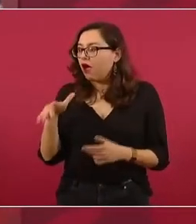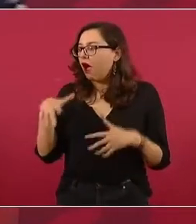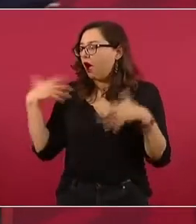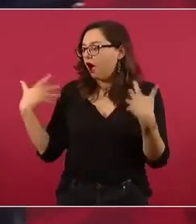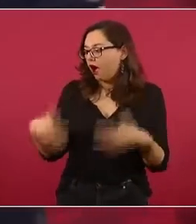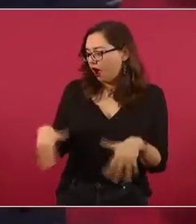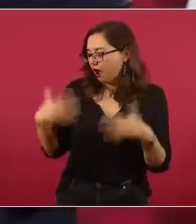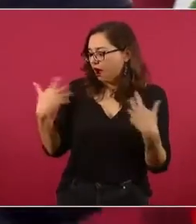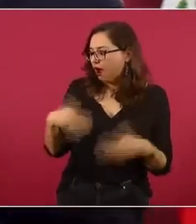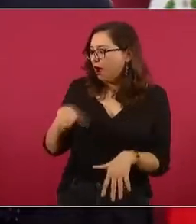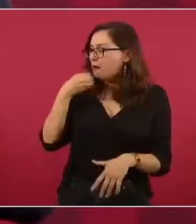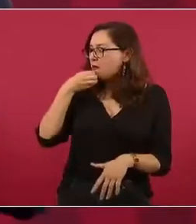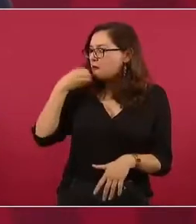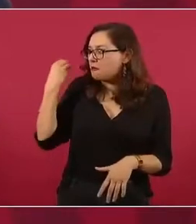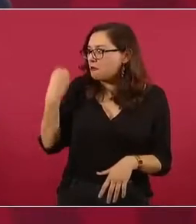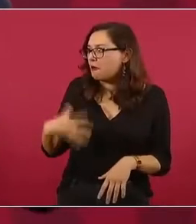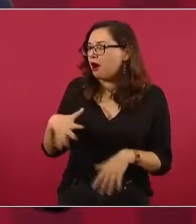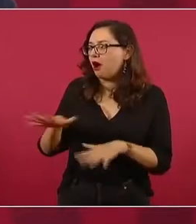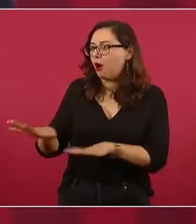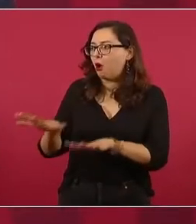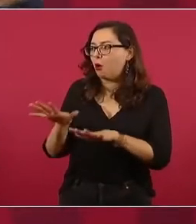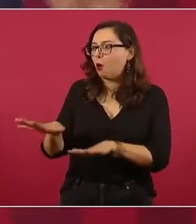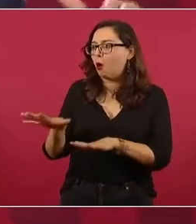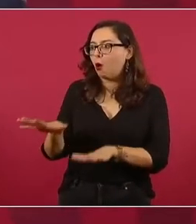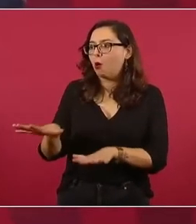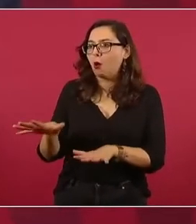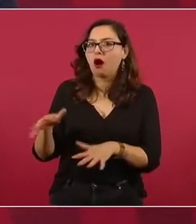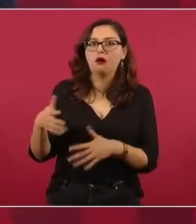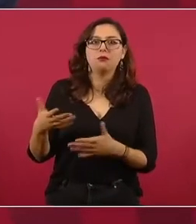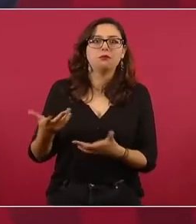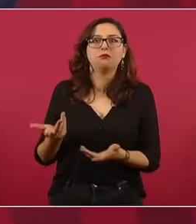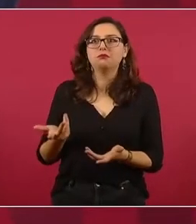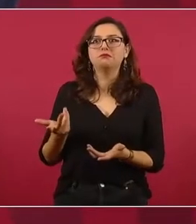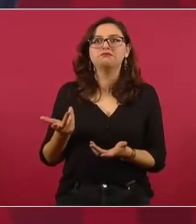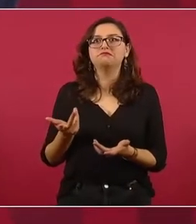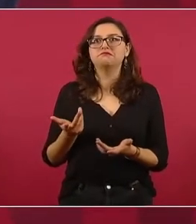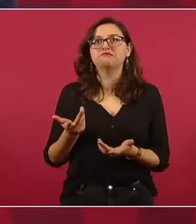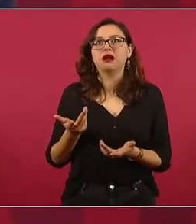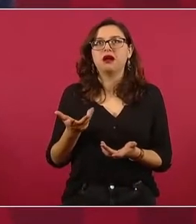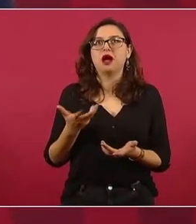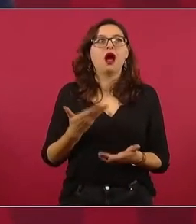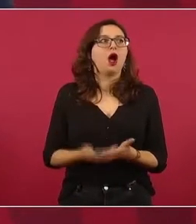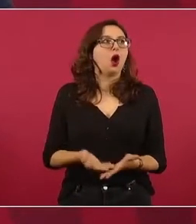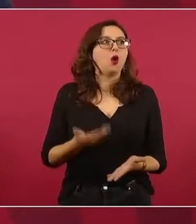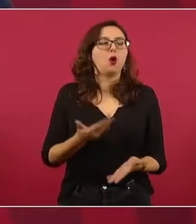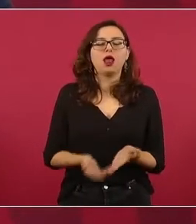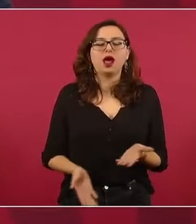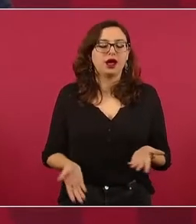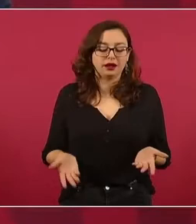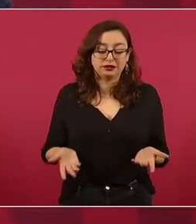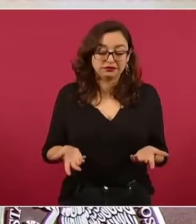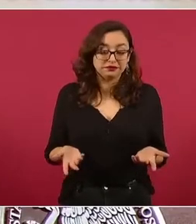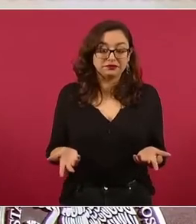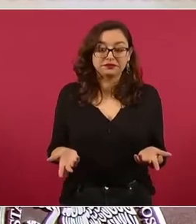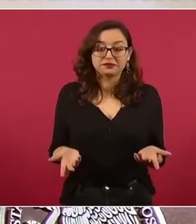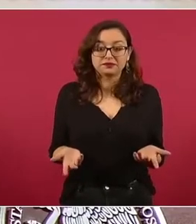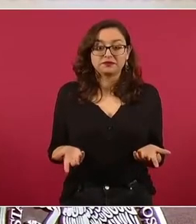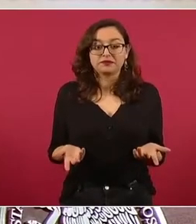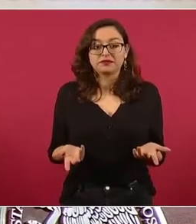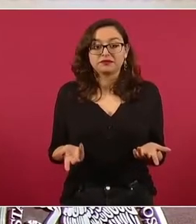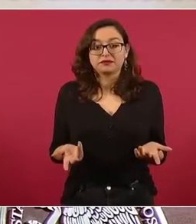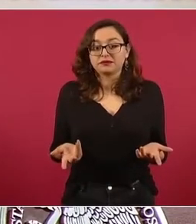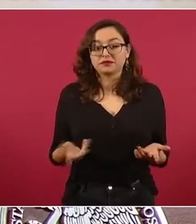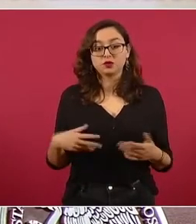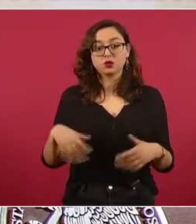a decir conocimiento